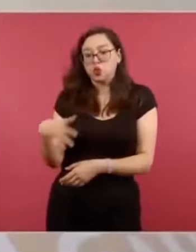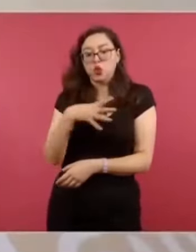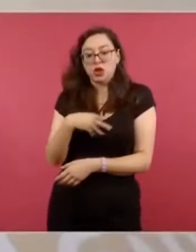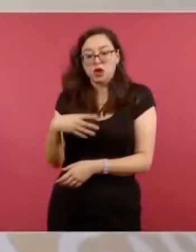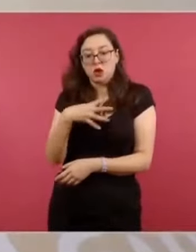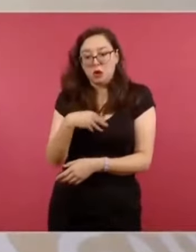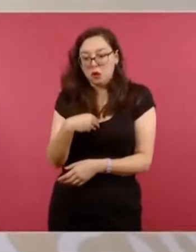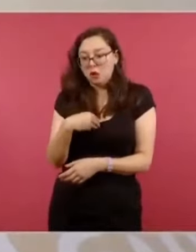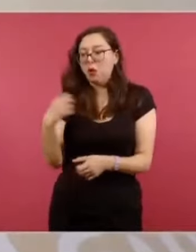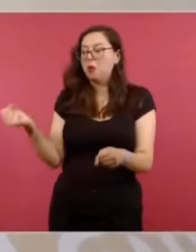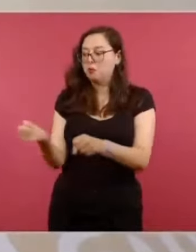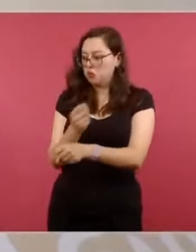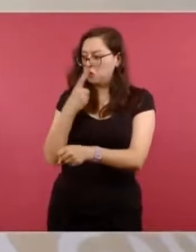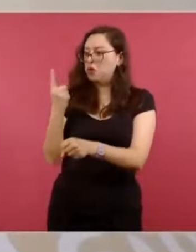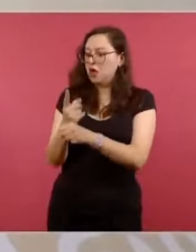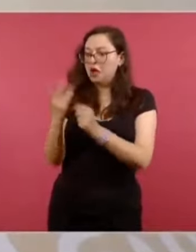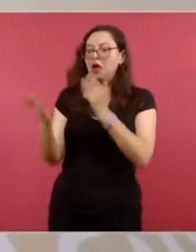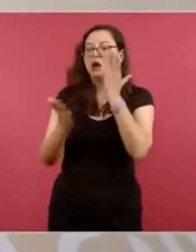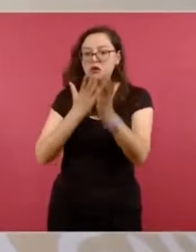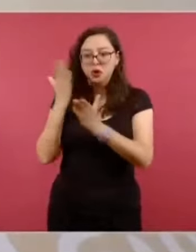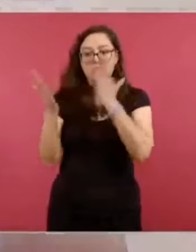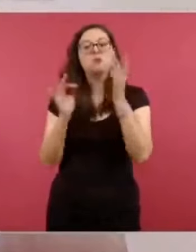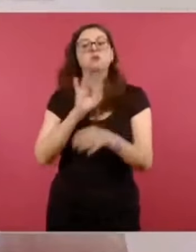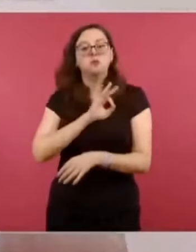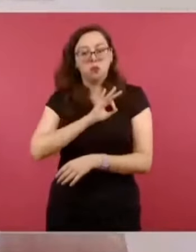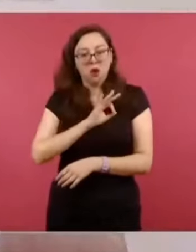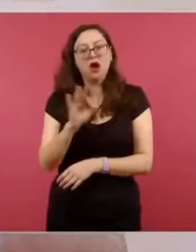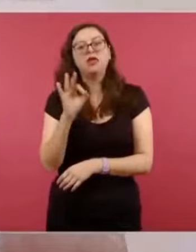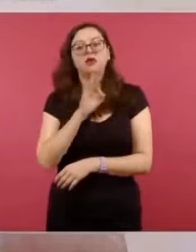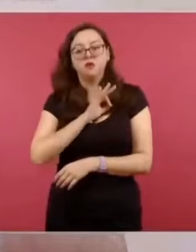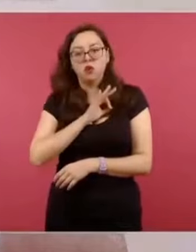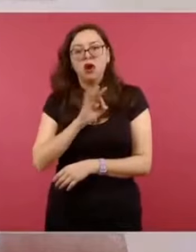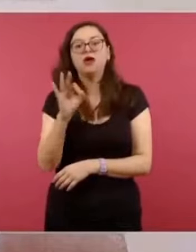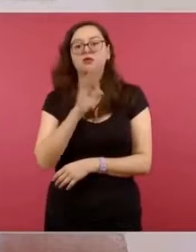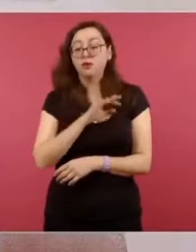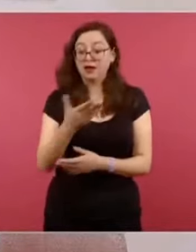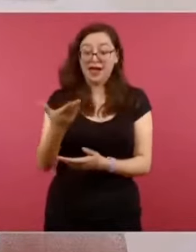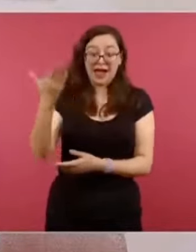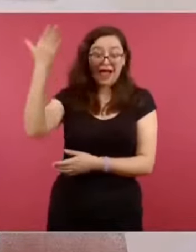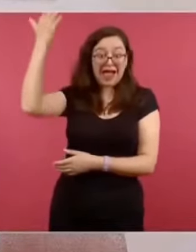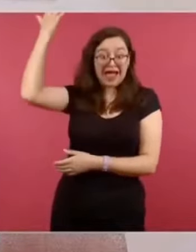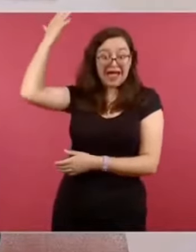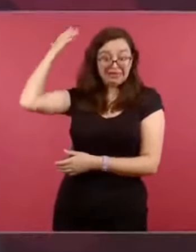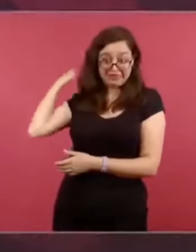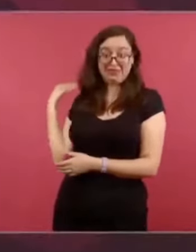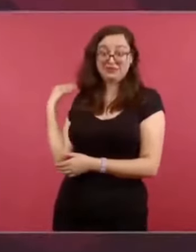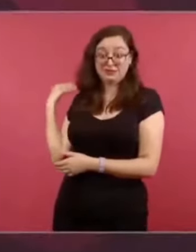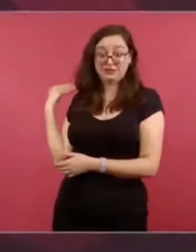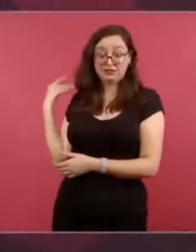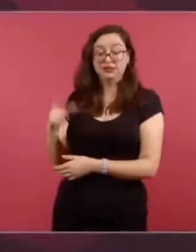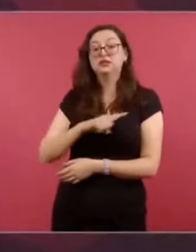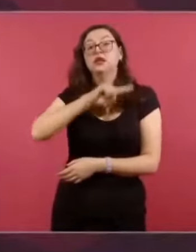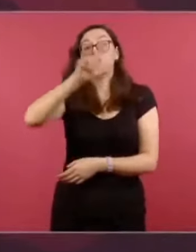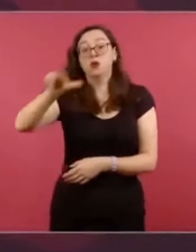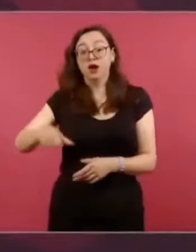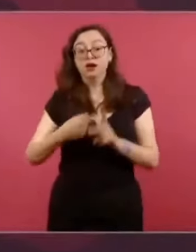estudio, con el trabajo. ¿Qué hicieron estos? Cancelaron